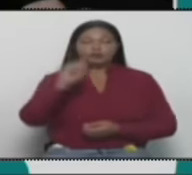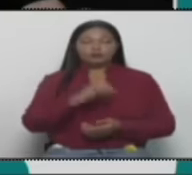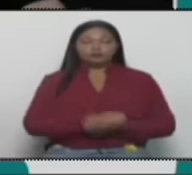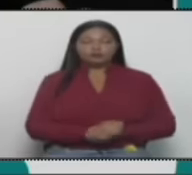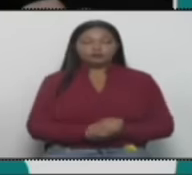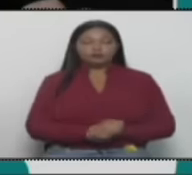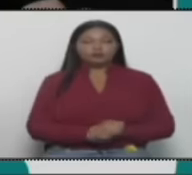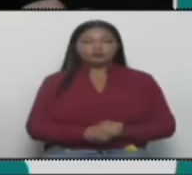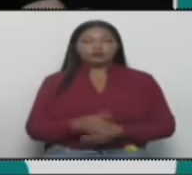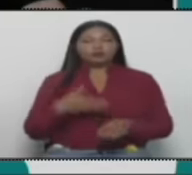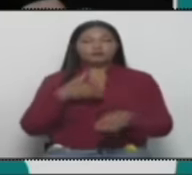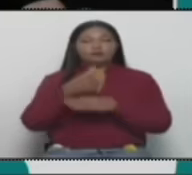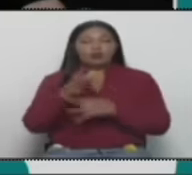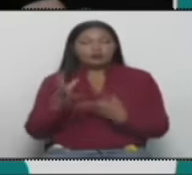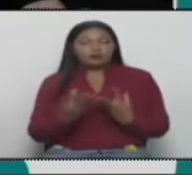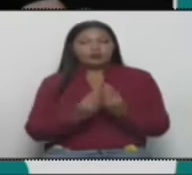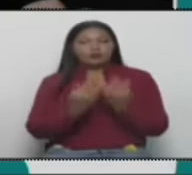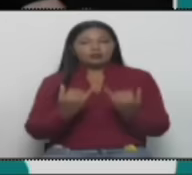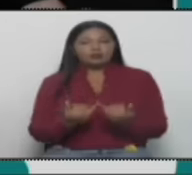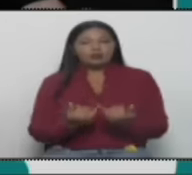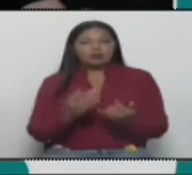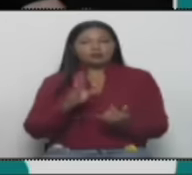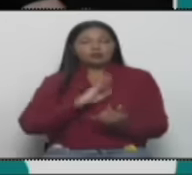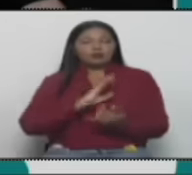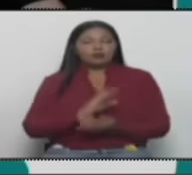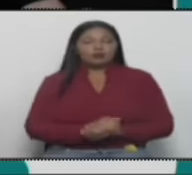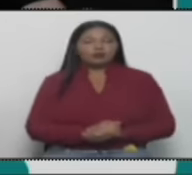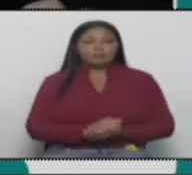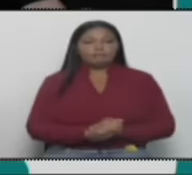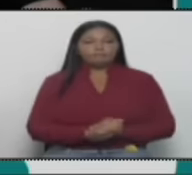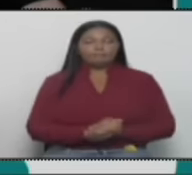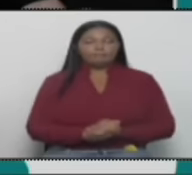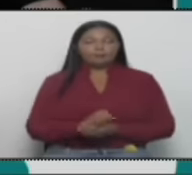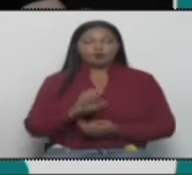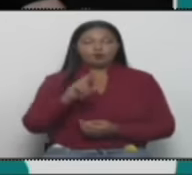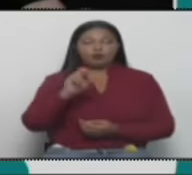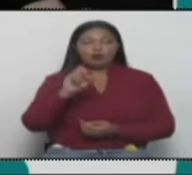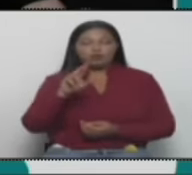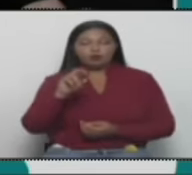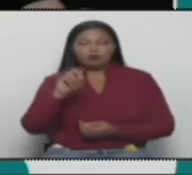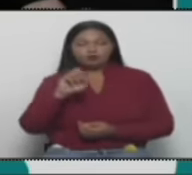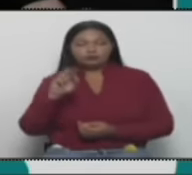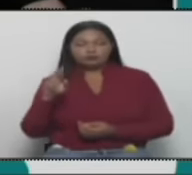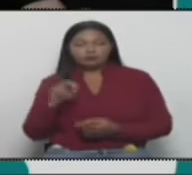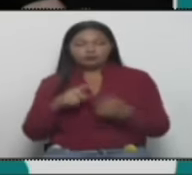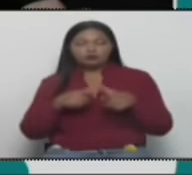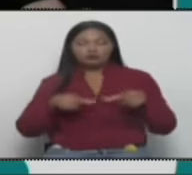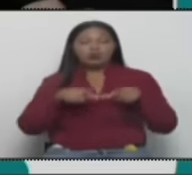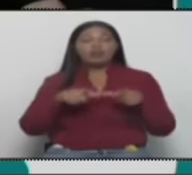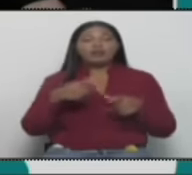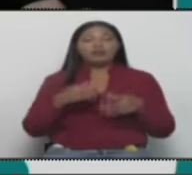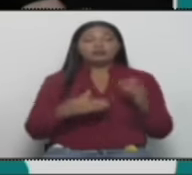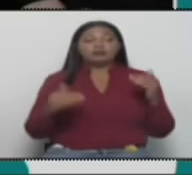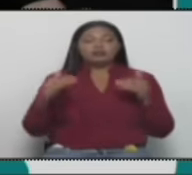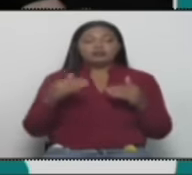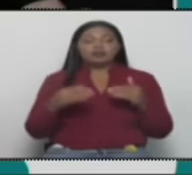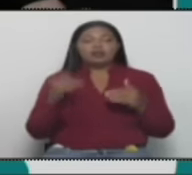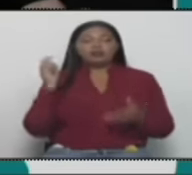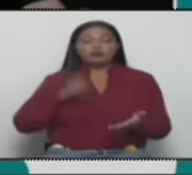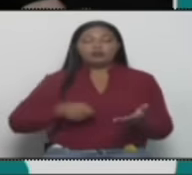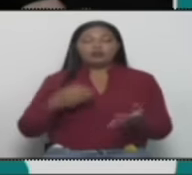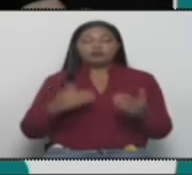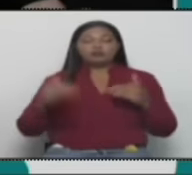asiste acompañado del Procurador General a la Sala Electoral del Tribunal Supremo de Justicia